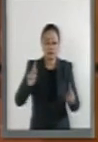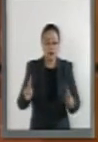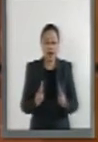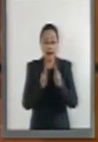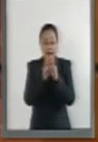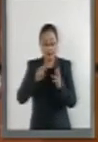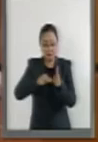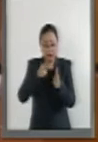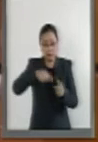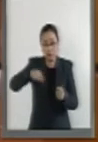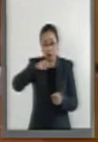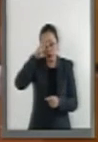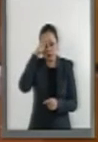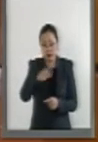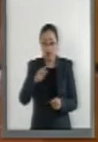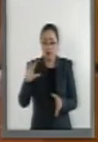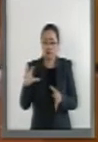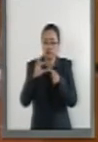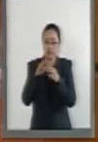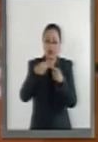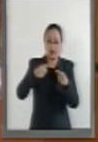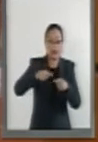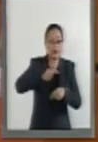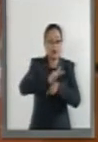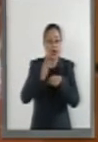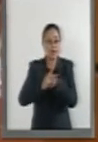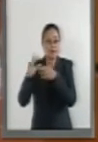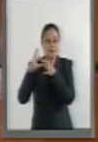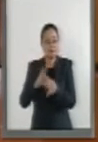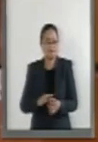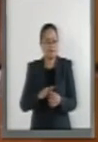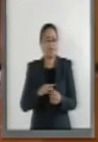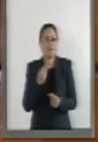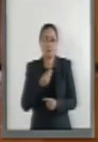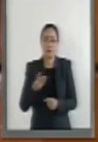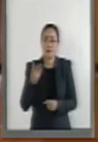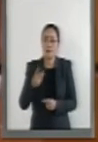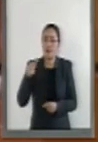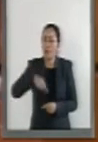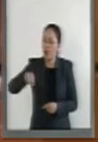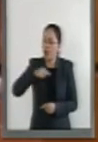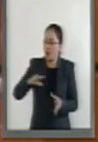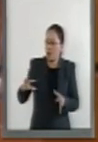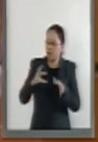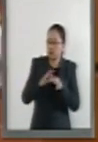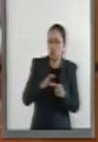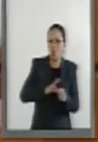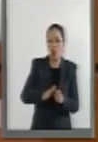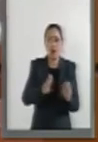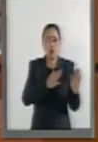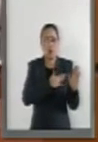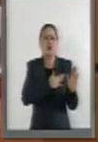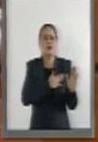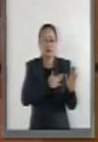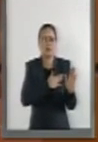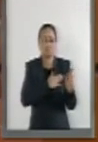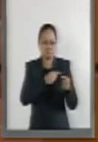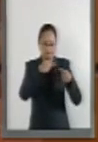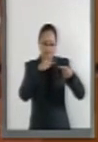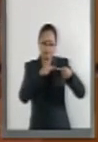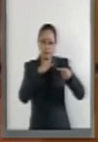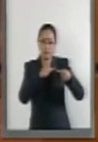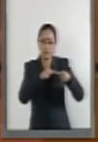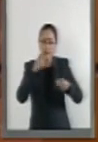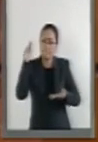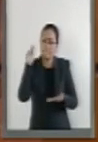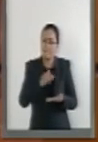México y los Estados Partes, entre otras cosas, nos comprometimos a lo siguiente. Primeramente, a